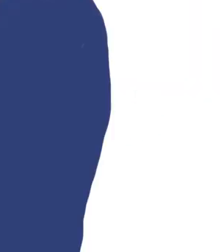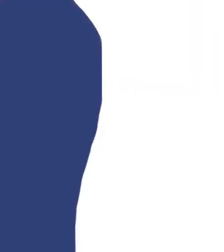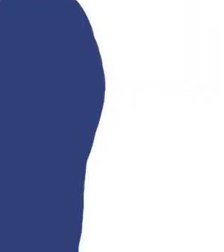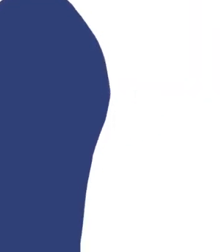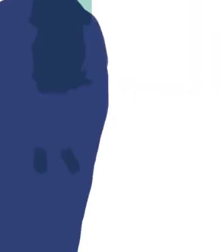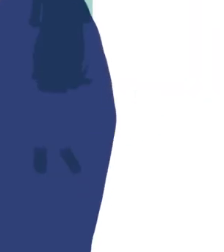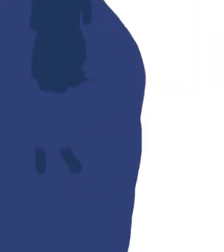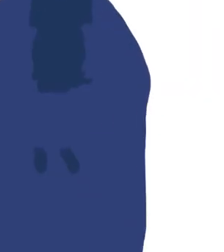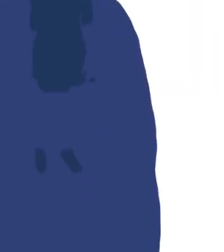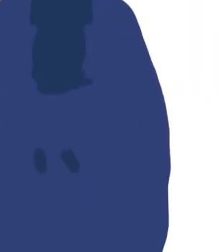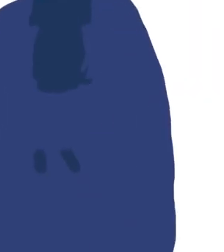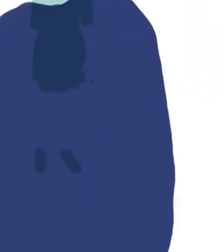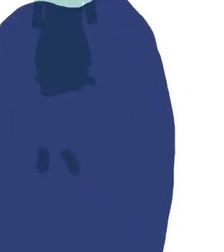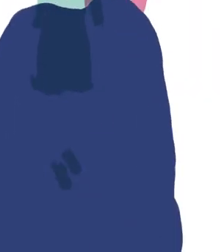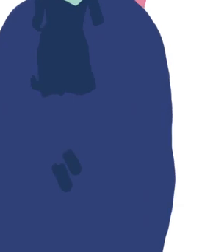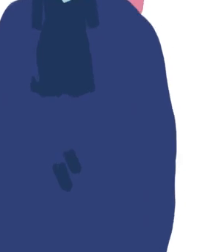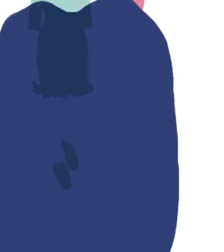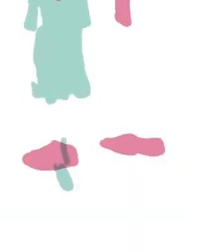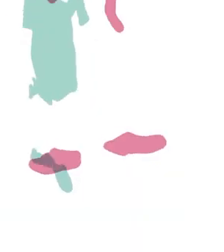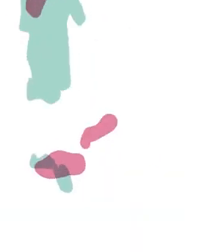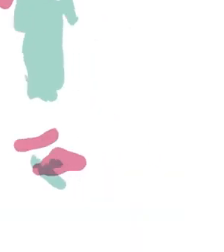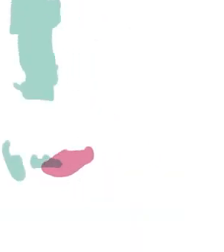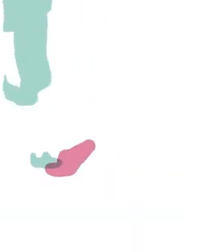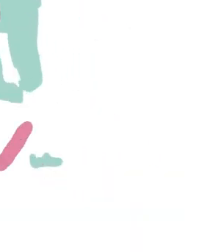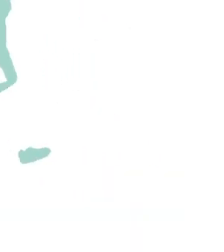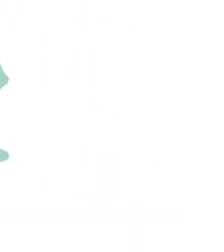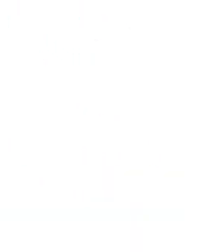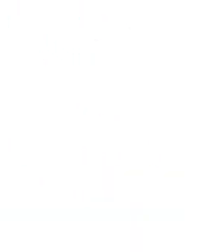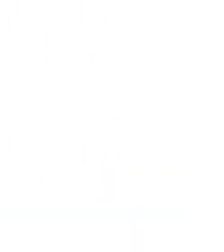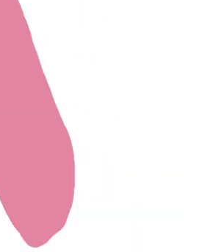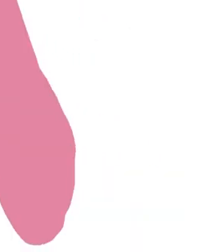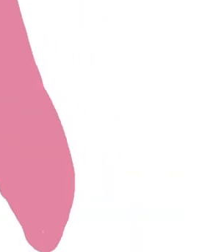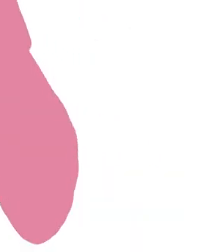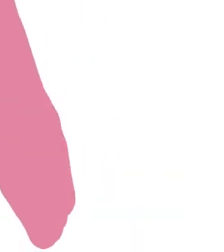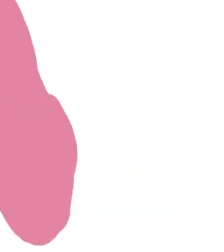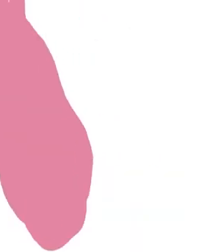Que la vida pase en el rodaje